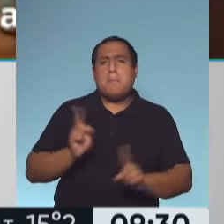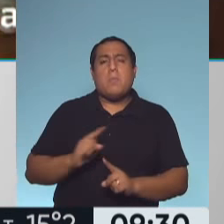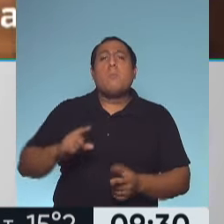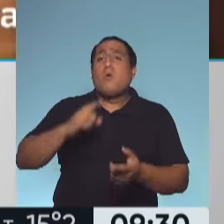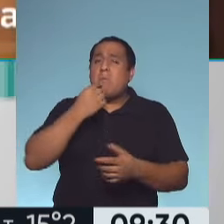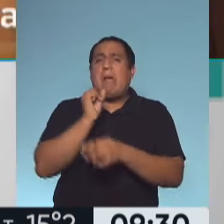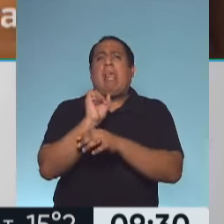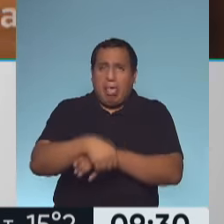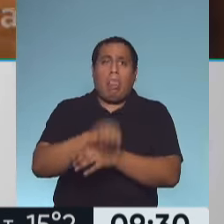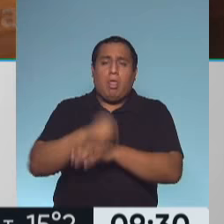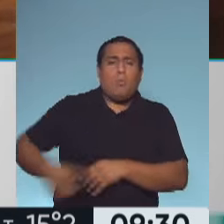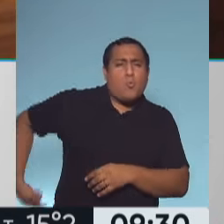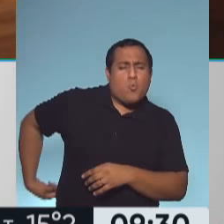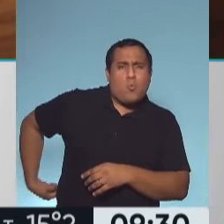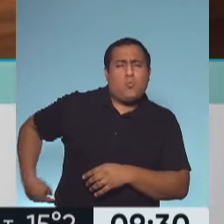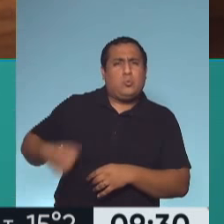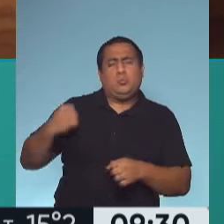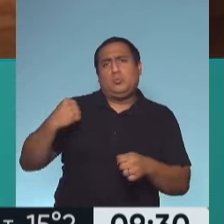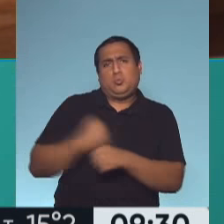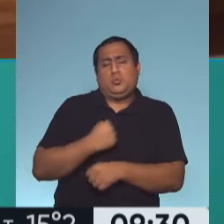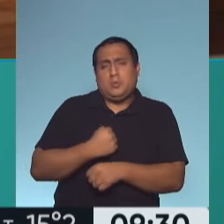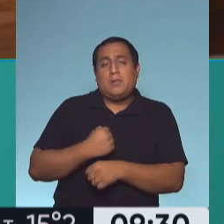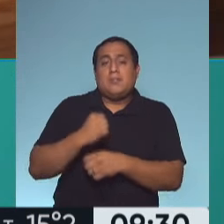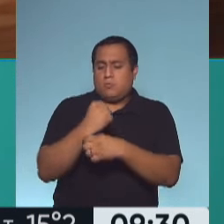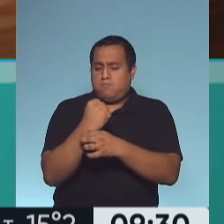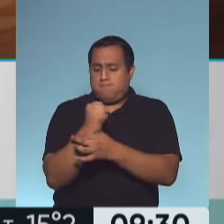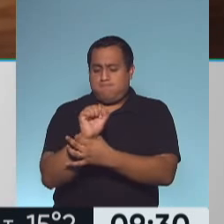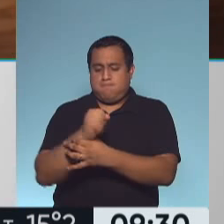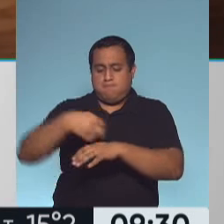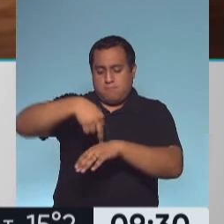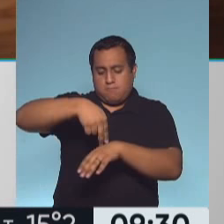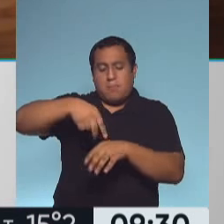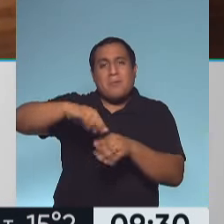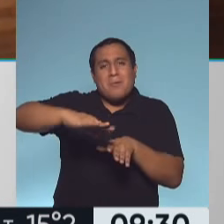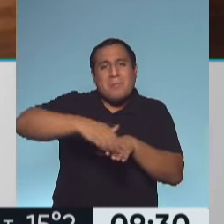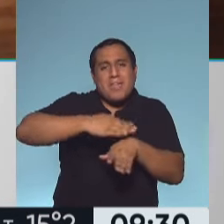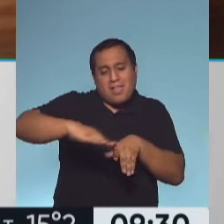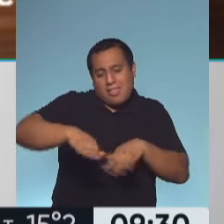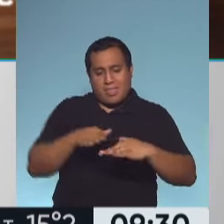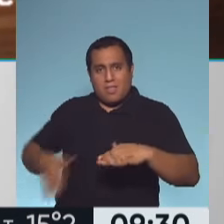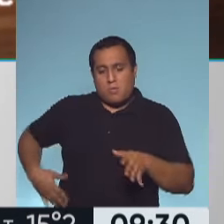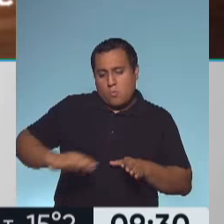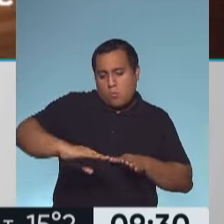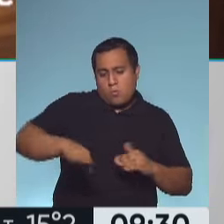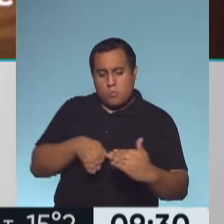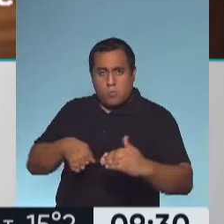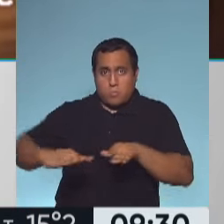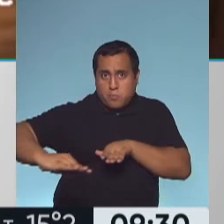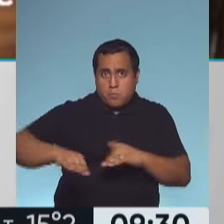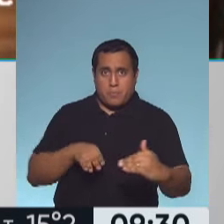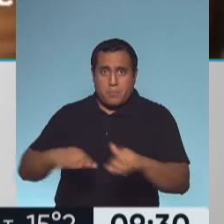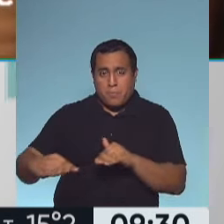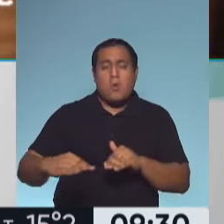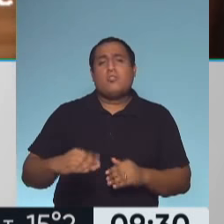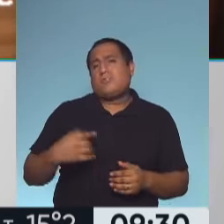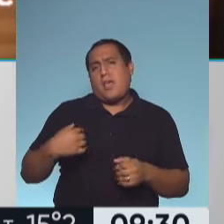lumbar. Muy bien. Entonces, el pivote hace que la cadera rote. Al rotar la cadera, absorbe la carga de la cadera y no la columna lumbar. Muy claro.